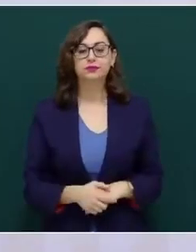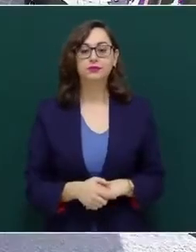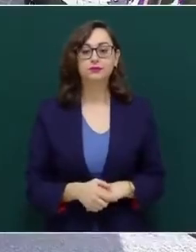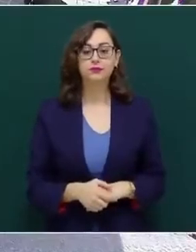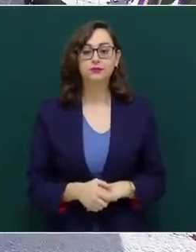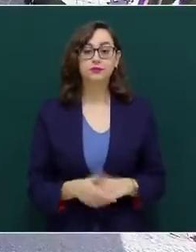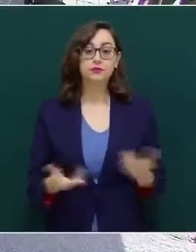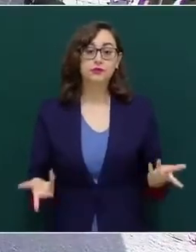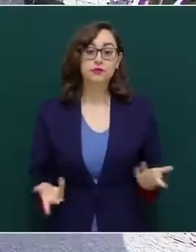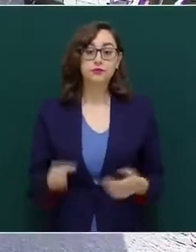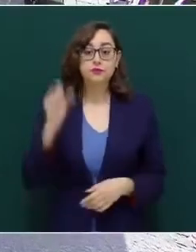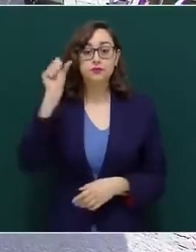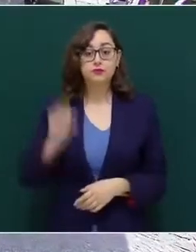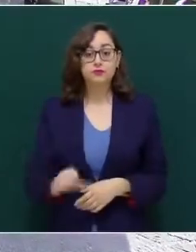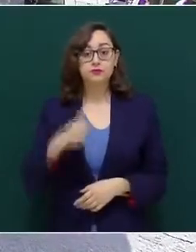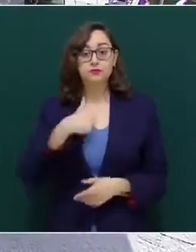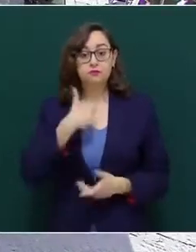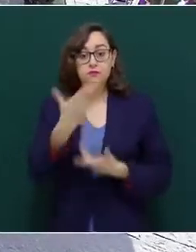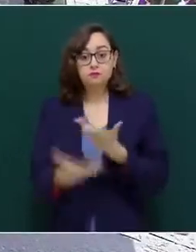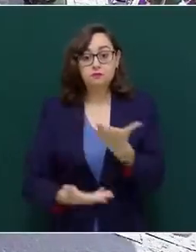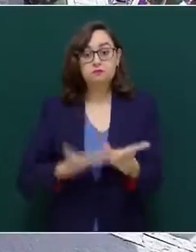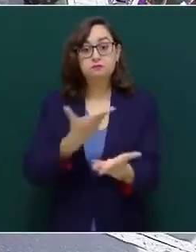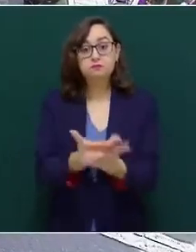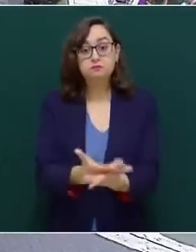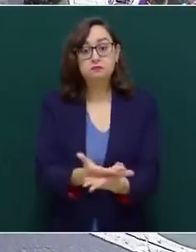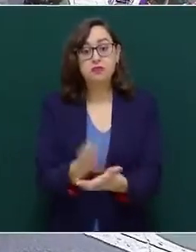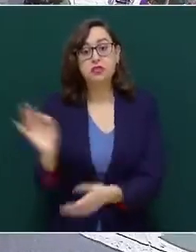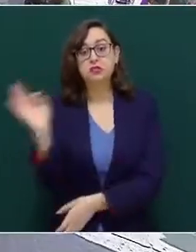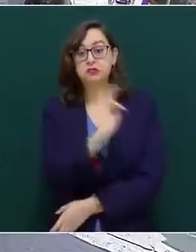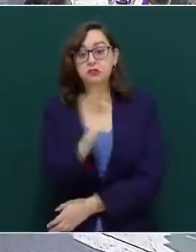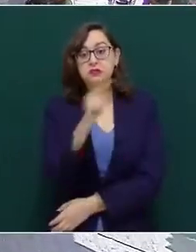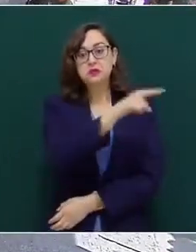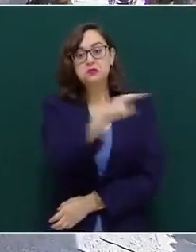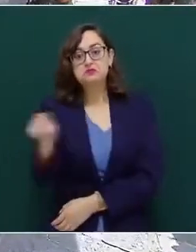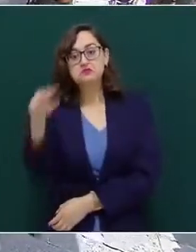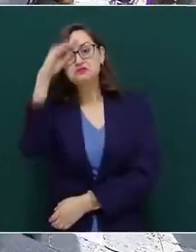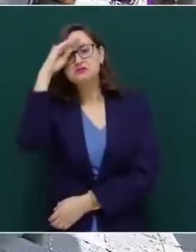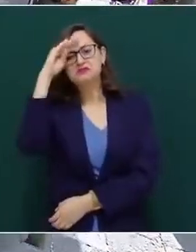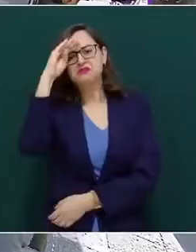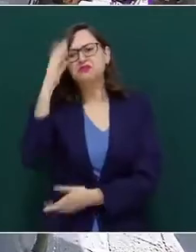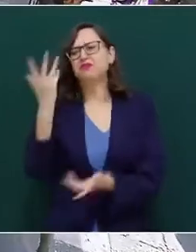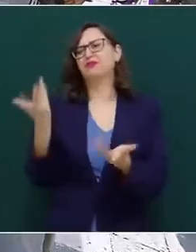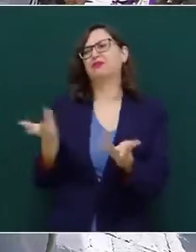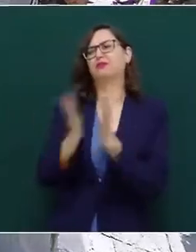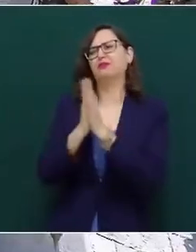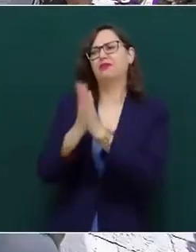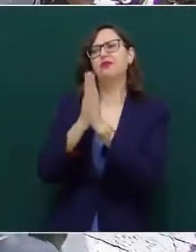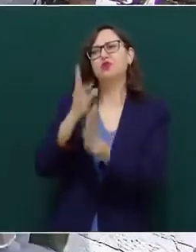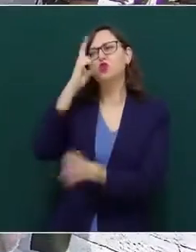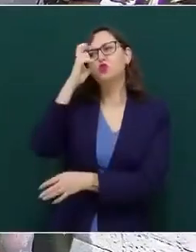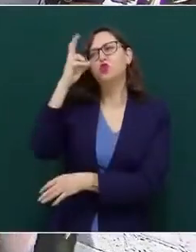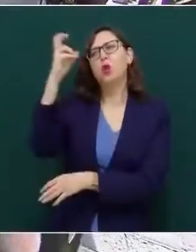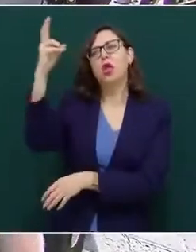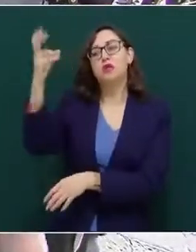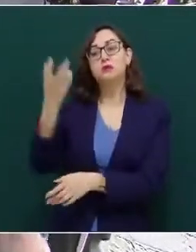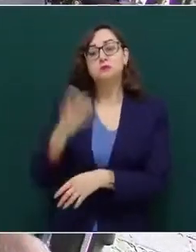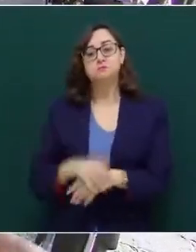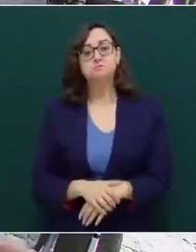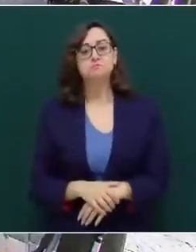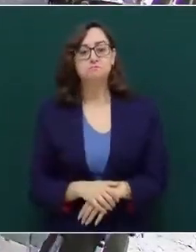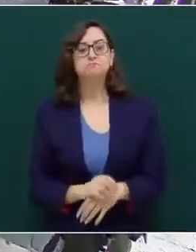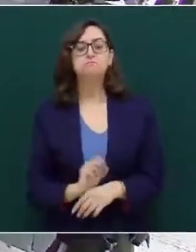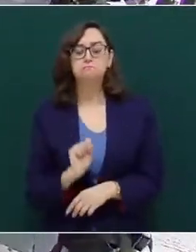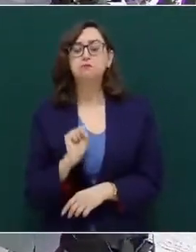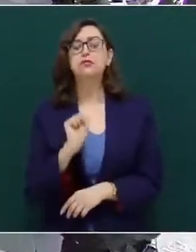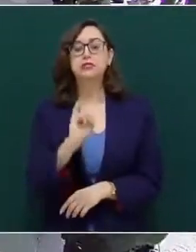planteado puede parecer una utopía, sin embargo, debe considerarse que